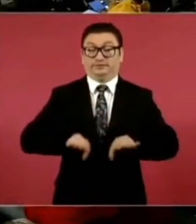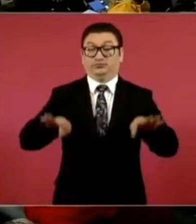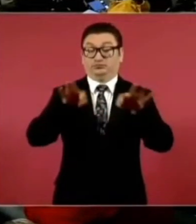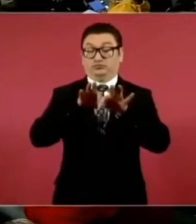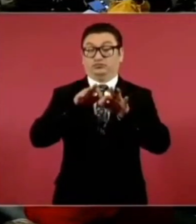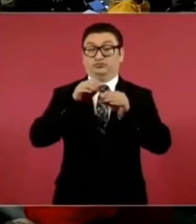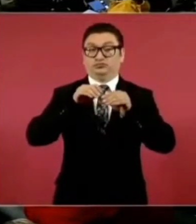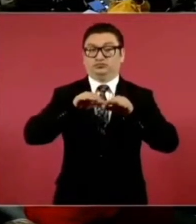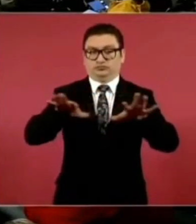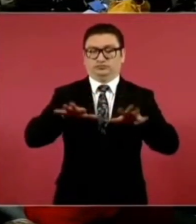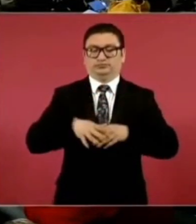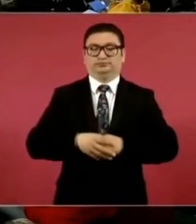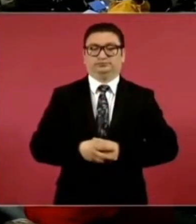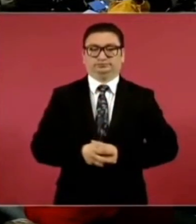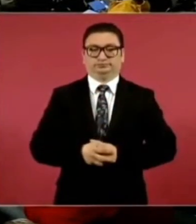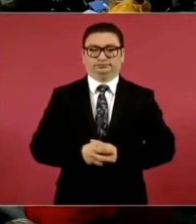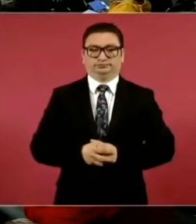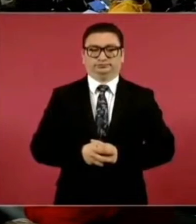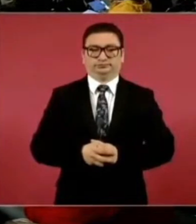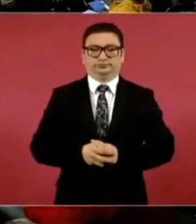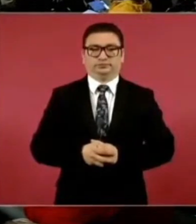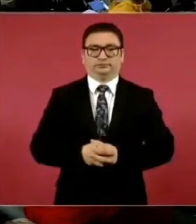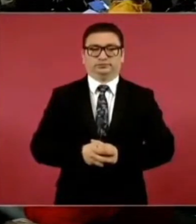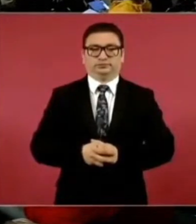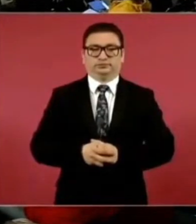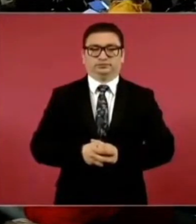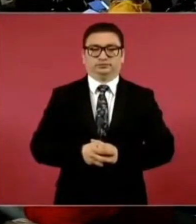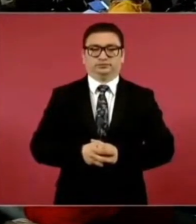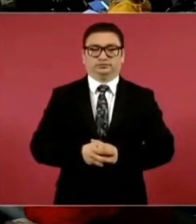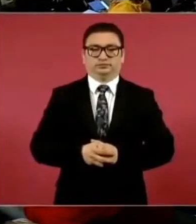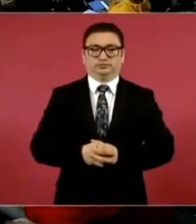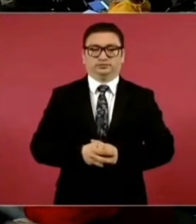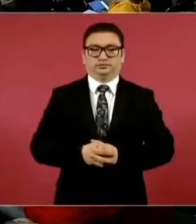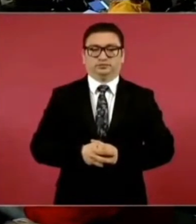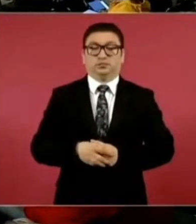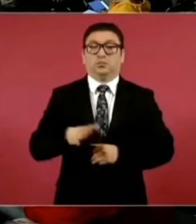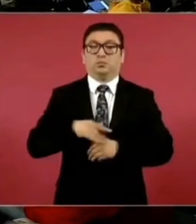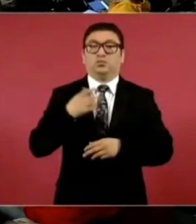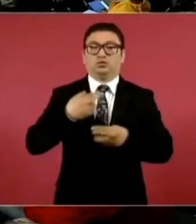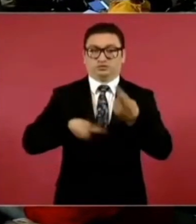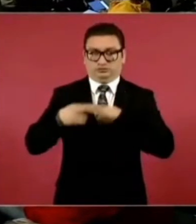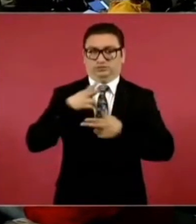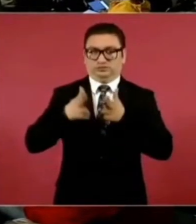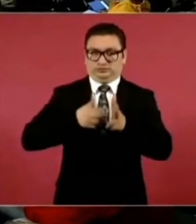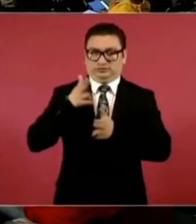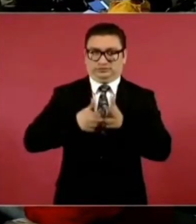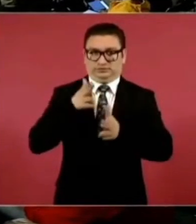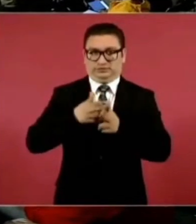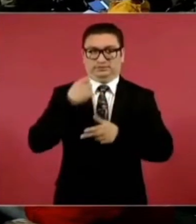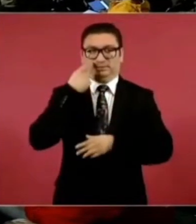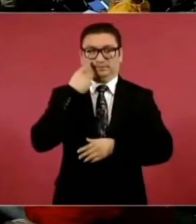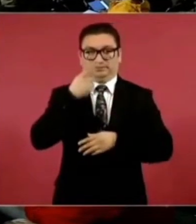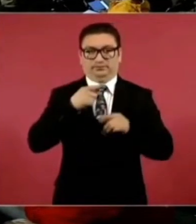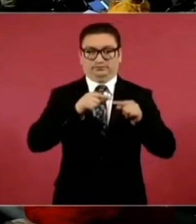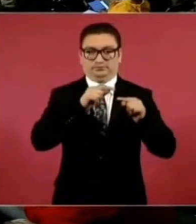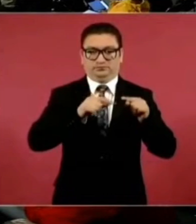porque van a regresar. Son estas líneas,